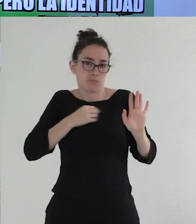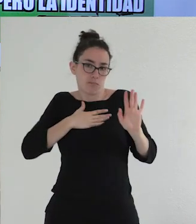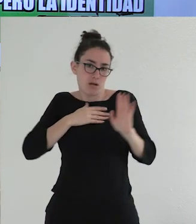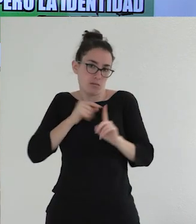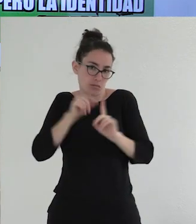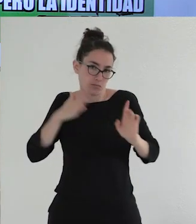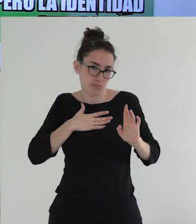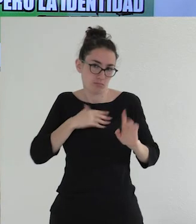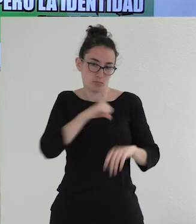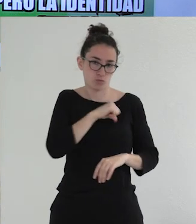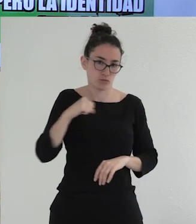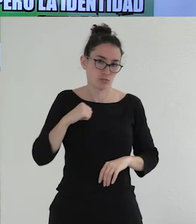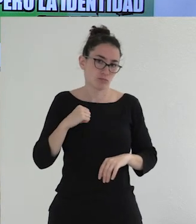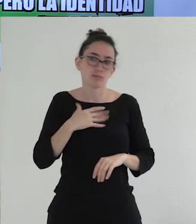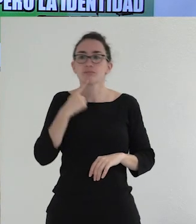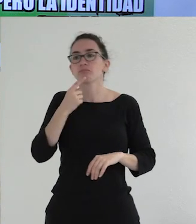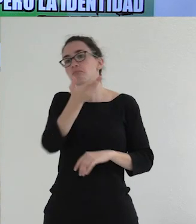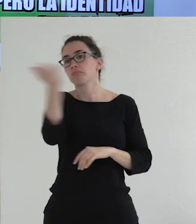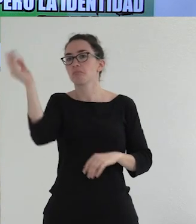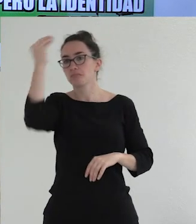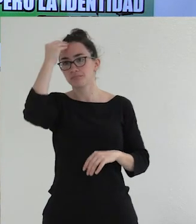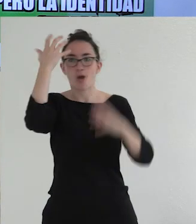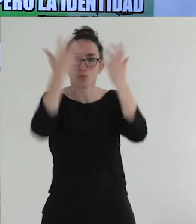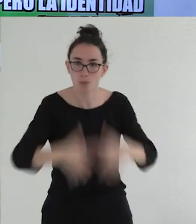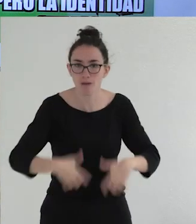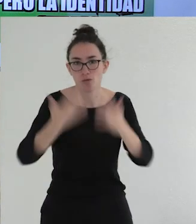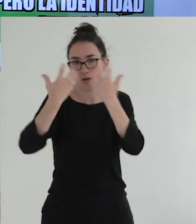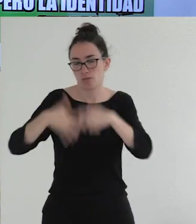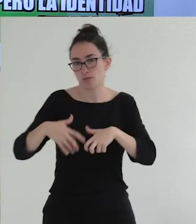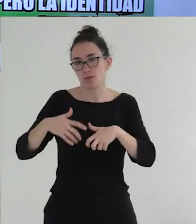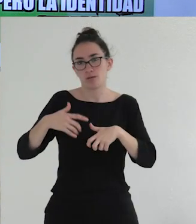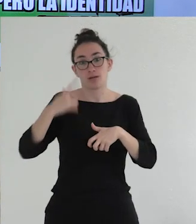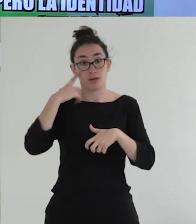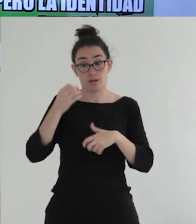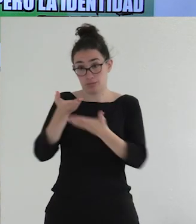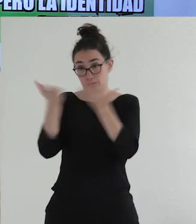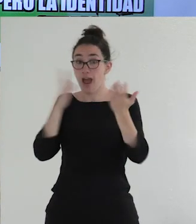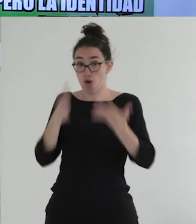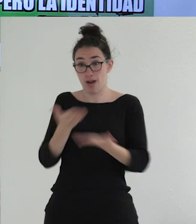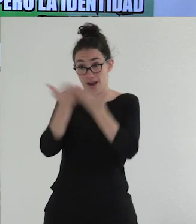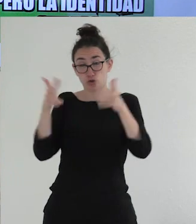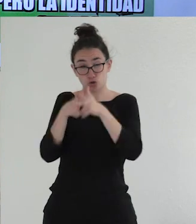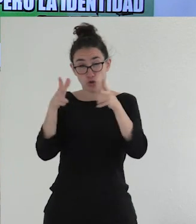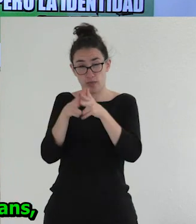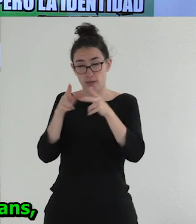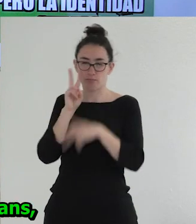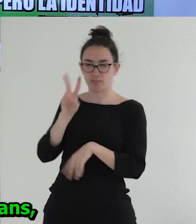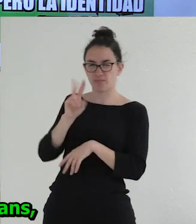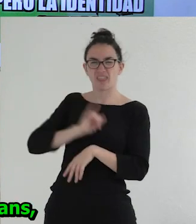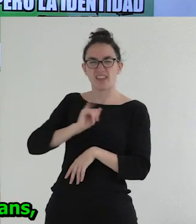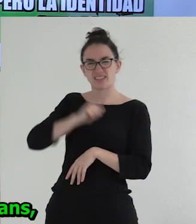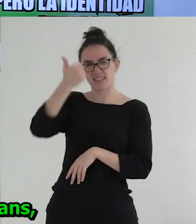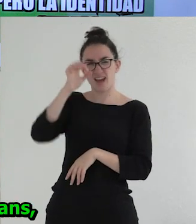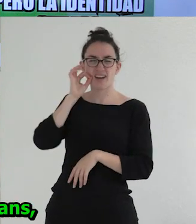evidente, que se da muy por descontada y que probablemente la gente en esta sociedad que se ha visto más confrontada a tener que pensar lo que era la identidad de género